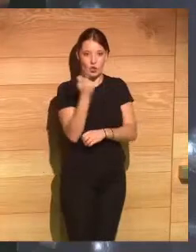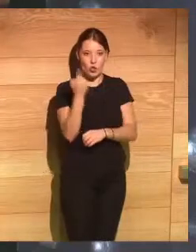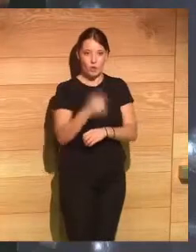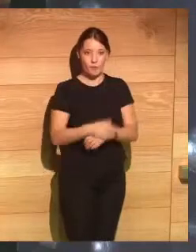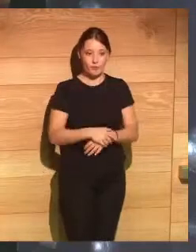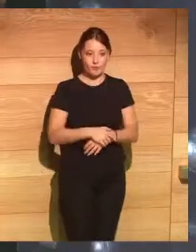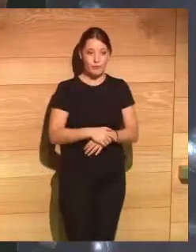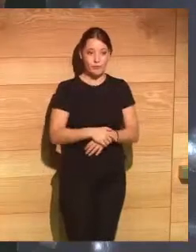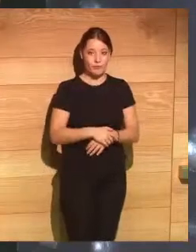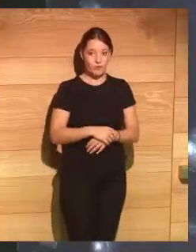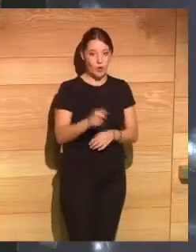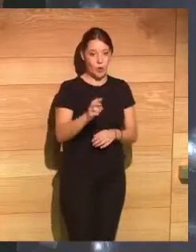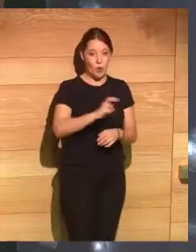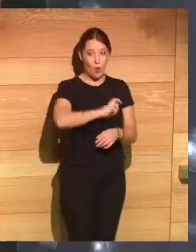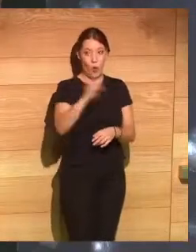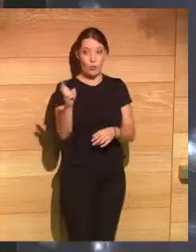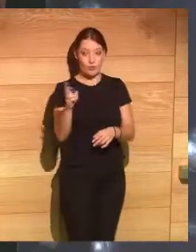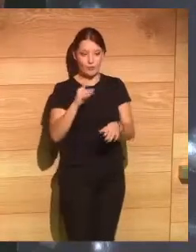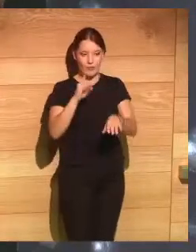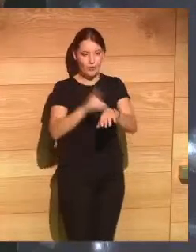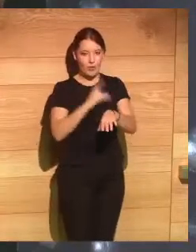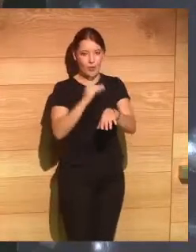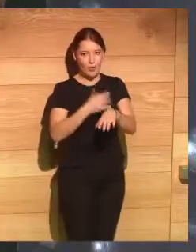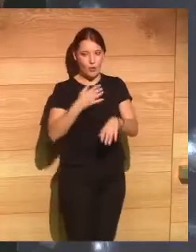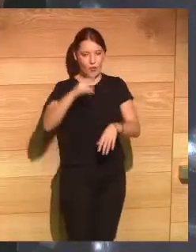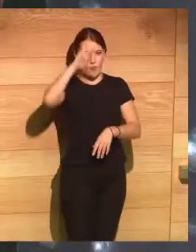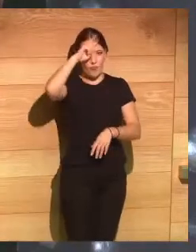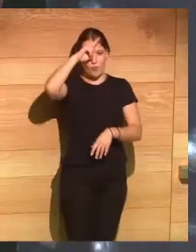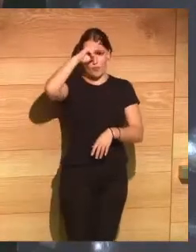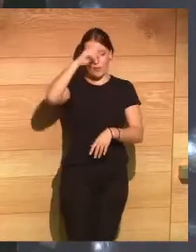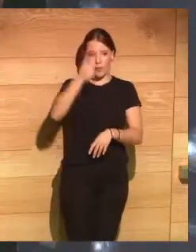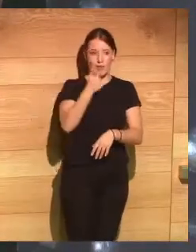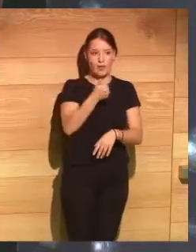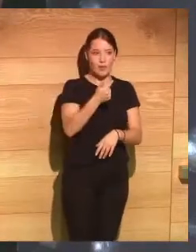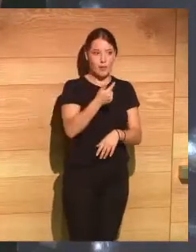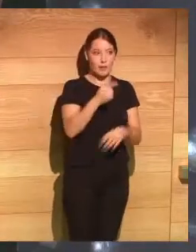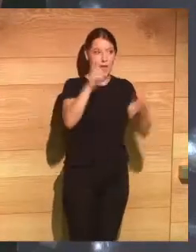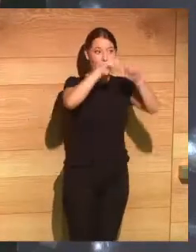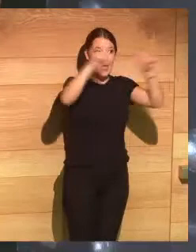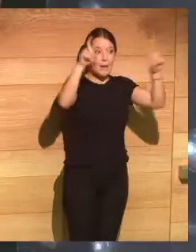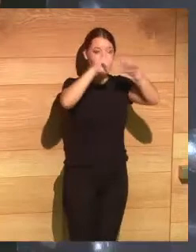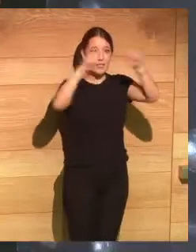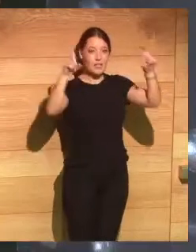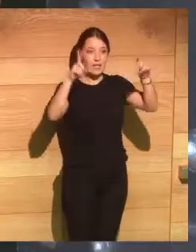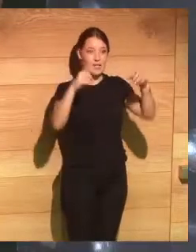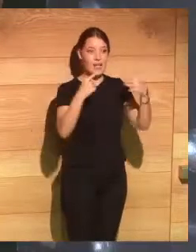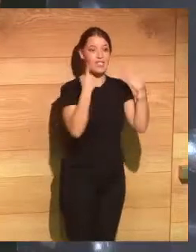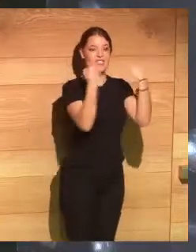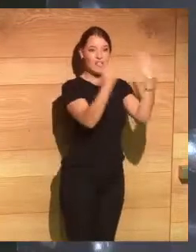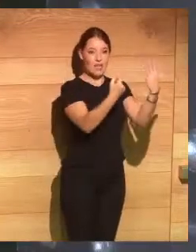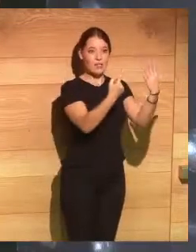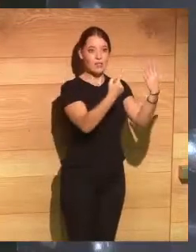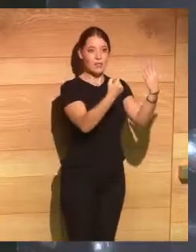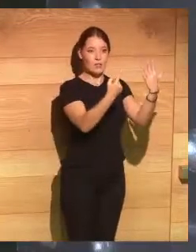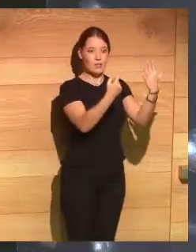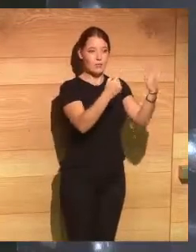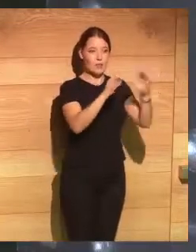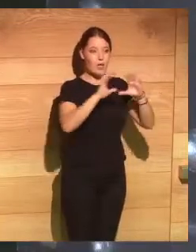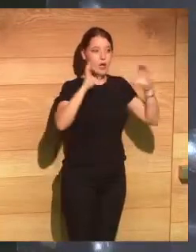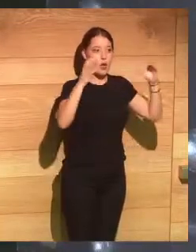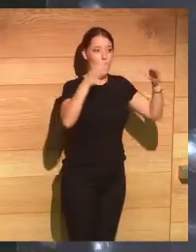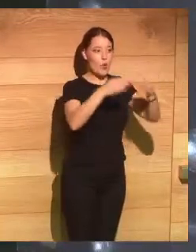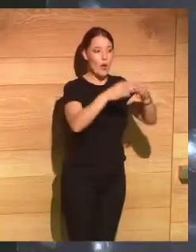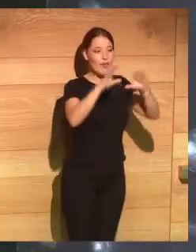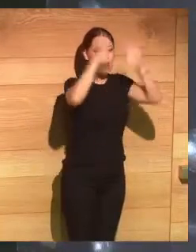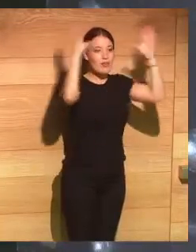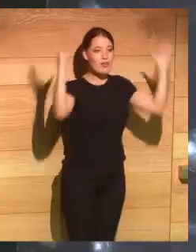otro dato muy preocupante es que habla que solo 6 de las empresas del IBEX 35 cuentan con un comité de